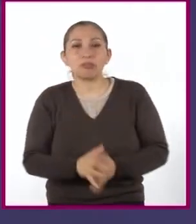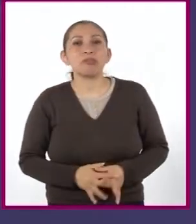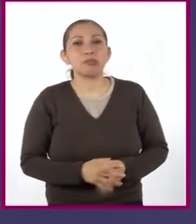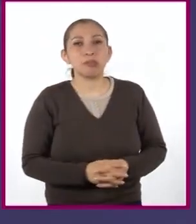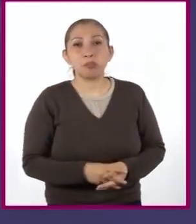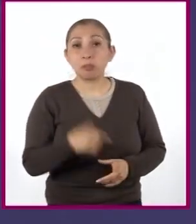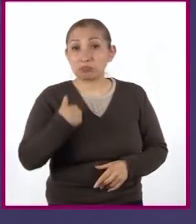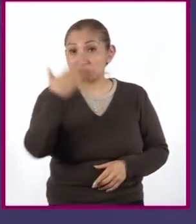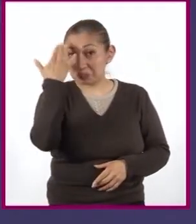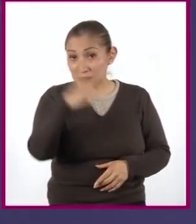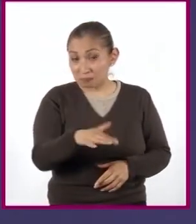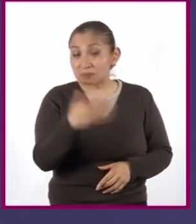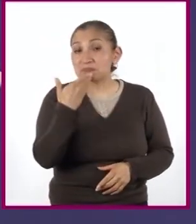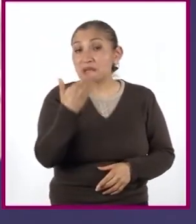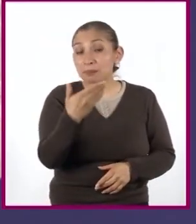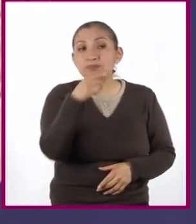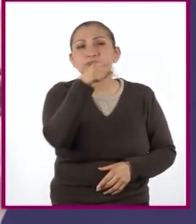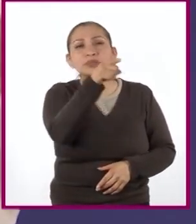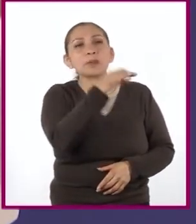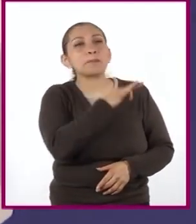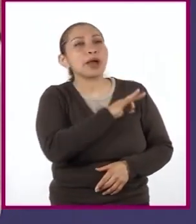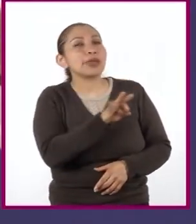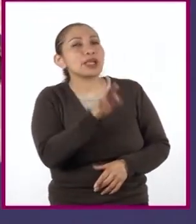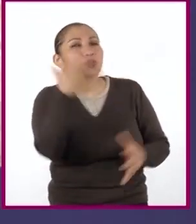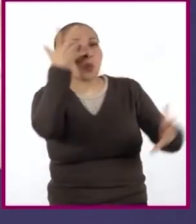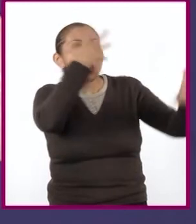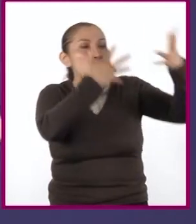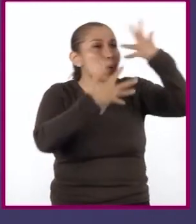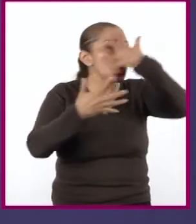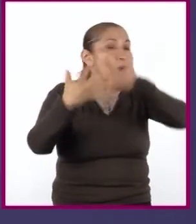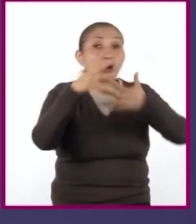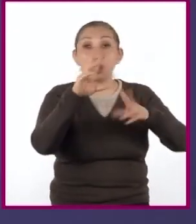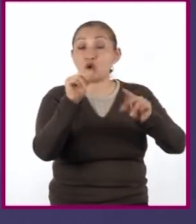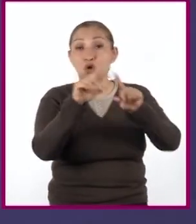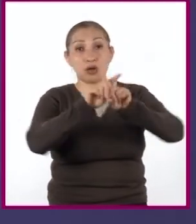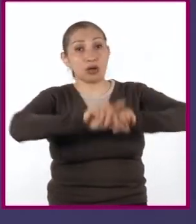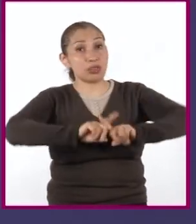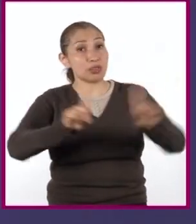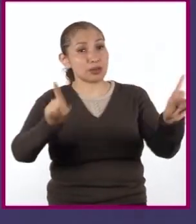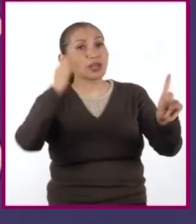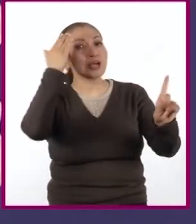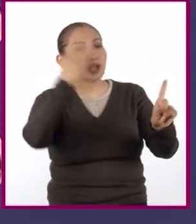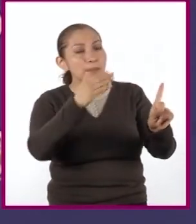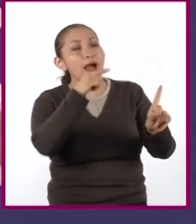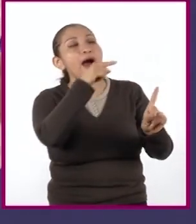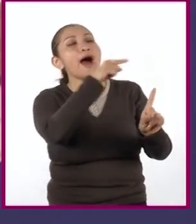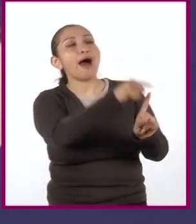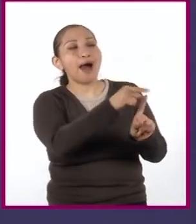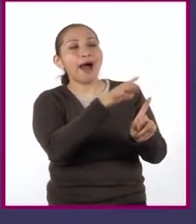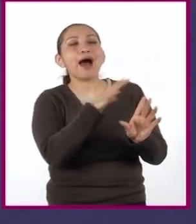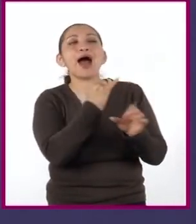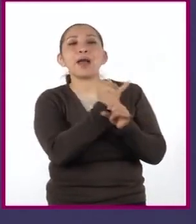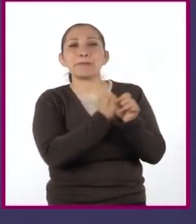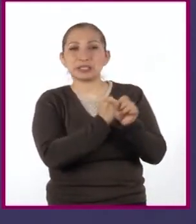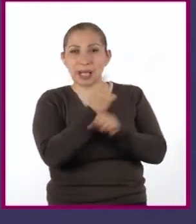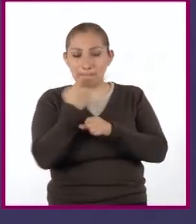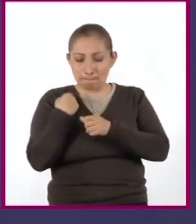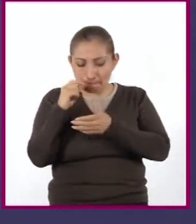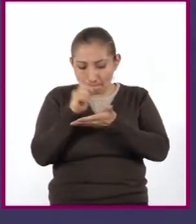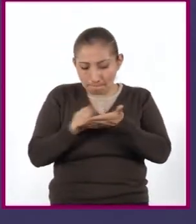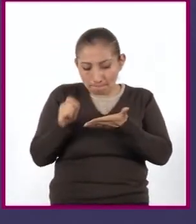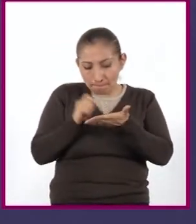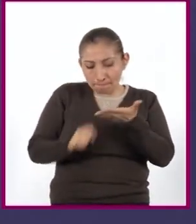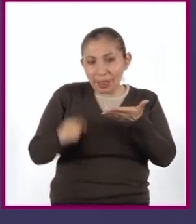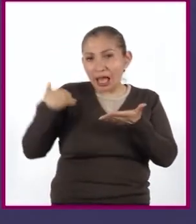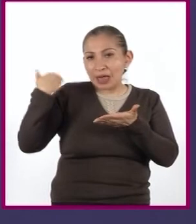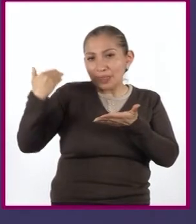Me agrada saber eso porque podrías haberte confundido. Sin embargo, ahora ya podremos hacer nuestra investigación de una forma